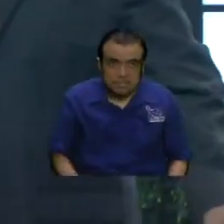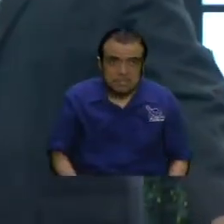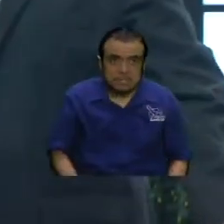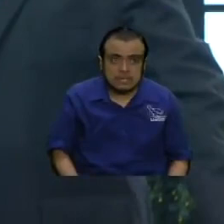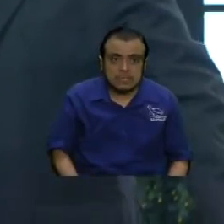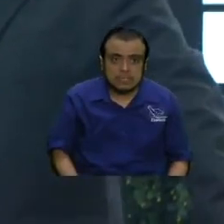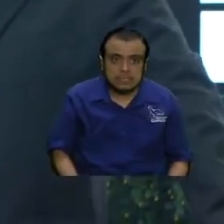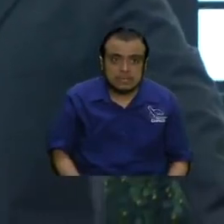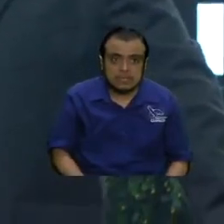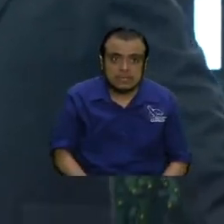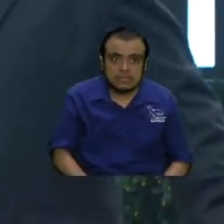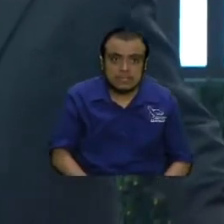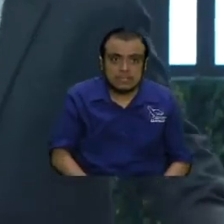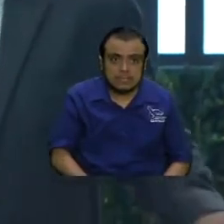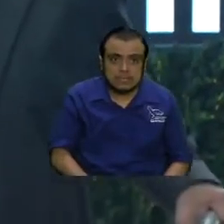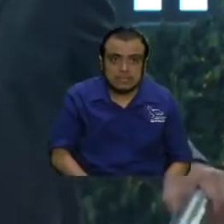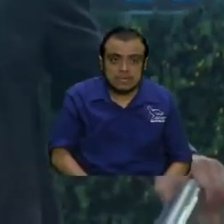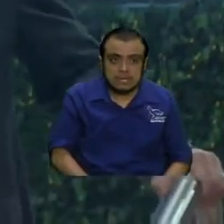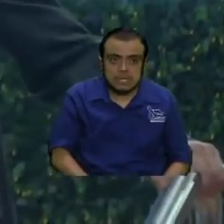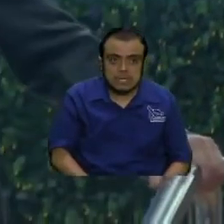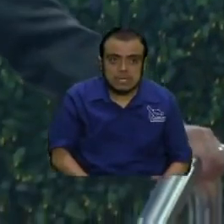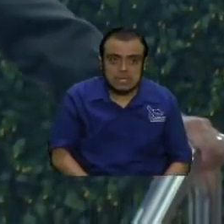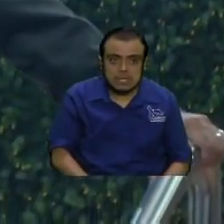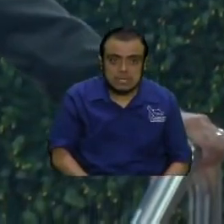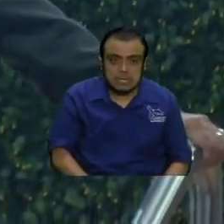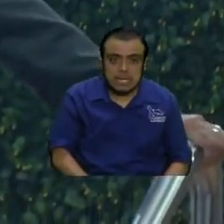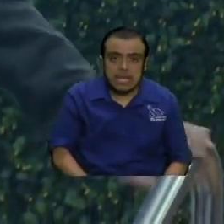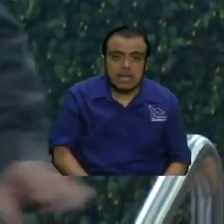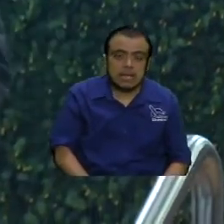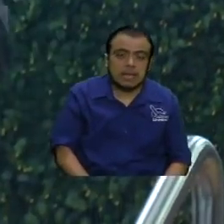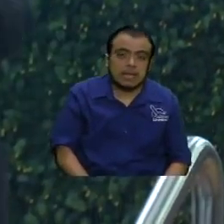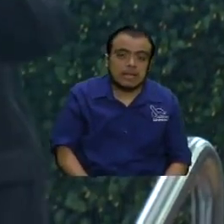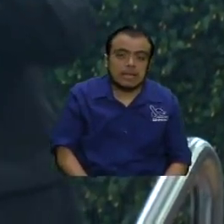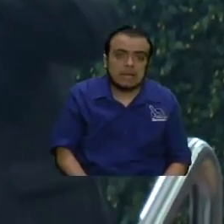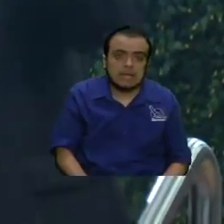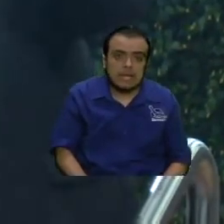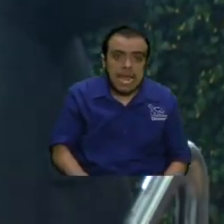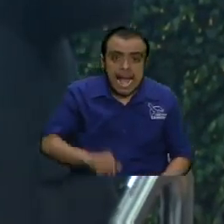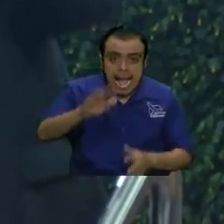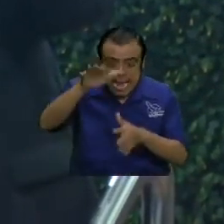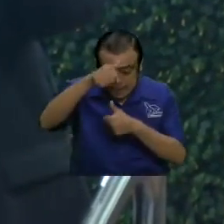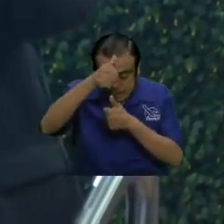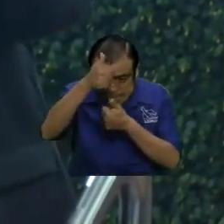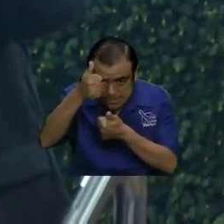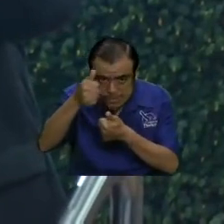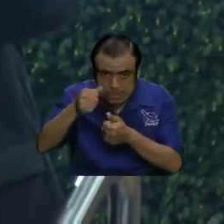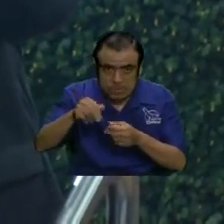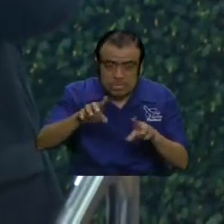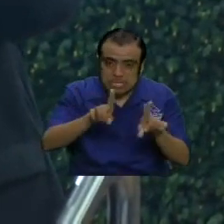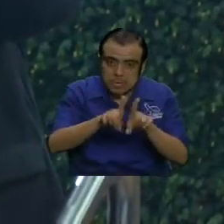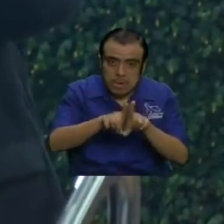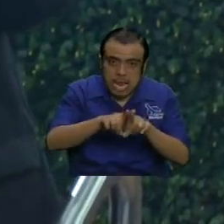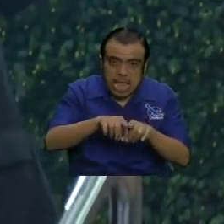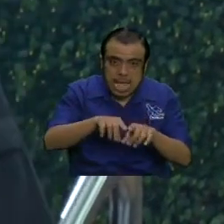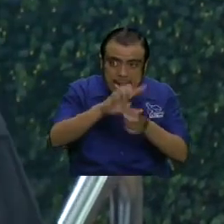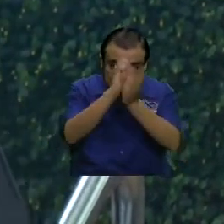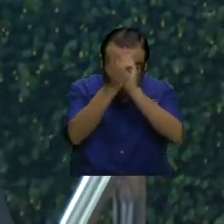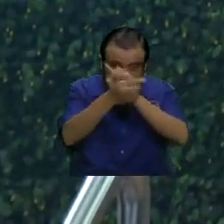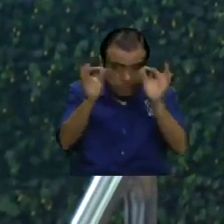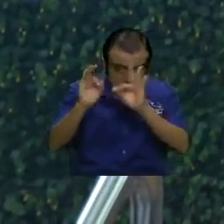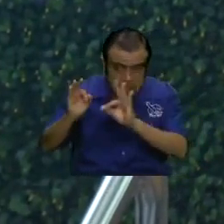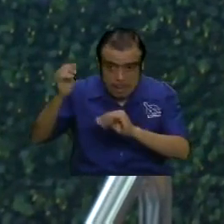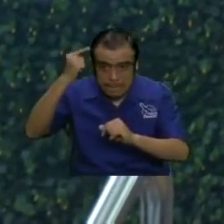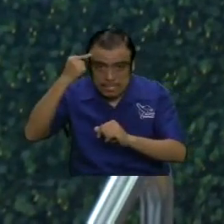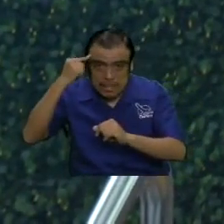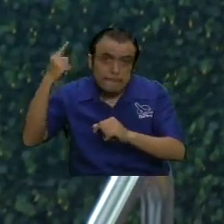arrepentimiento la ventana de Overton es la antítesis del arrepentimiento porque arrepentimiento quiere decir cambio de manera de pensar pero para